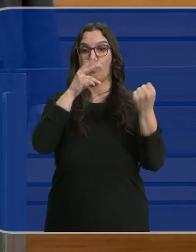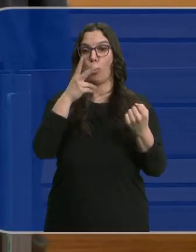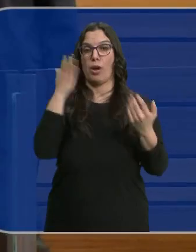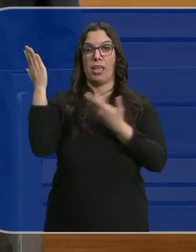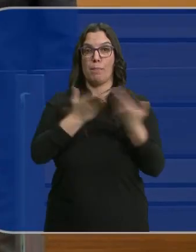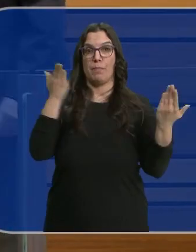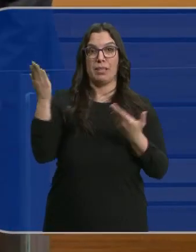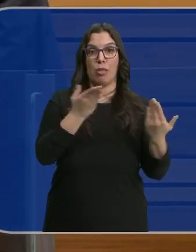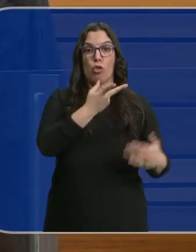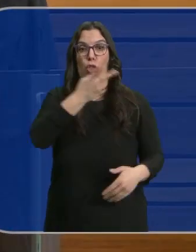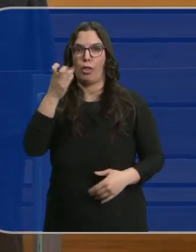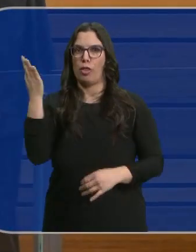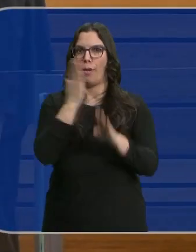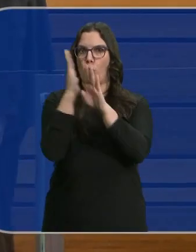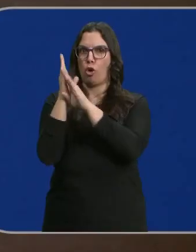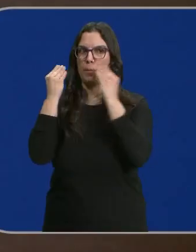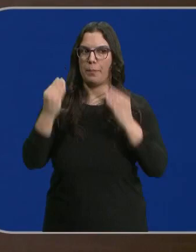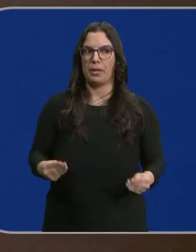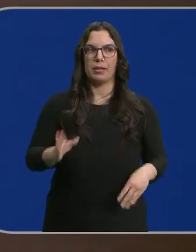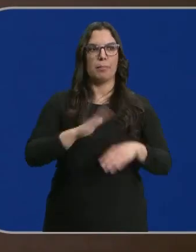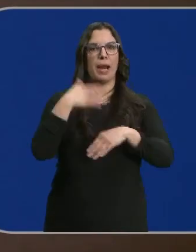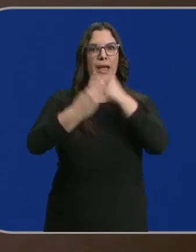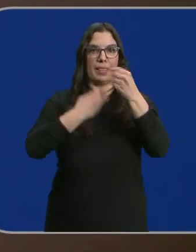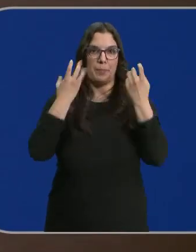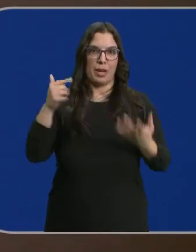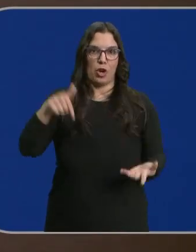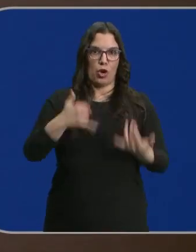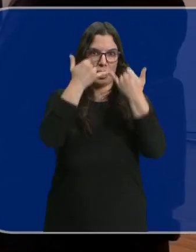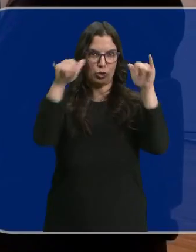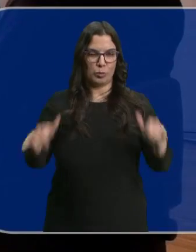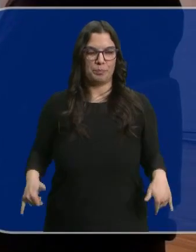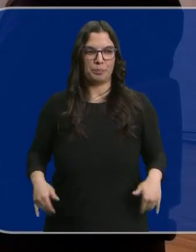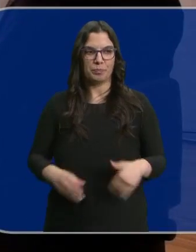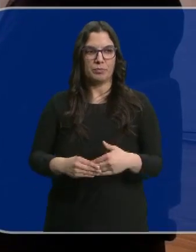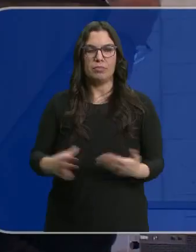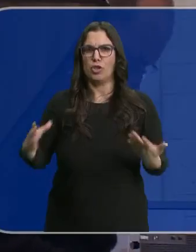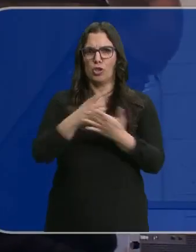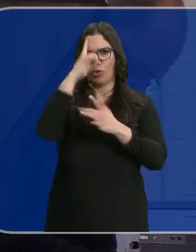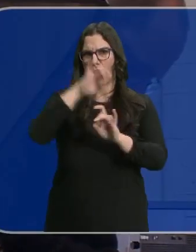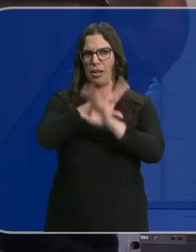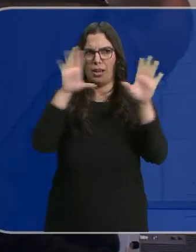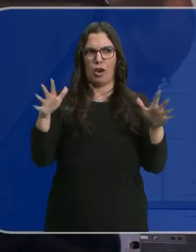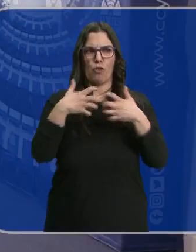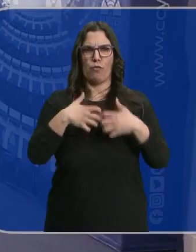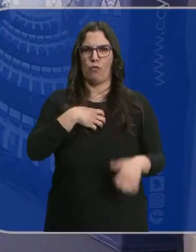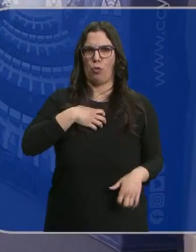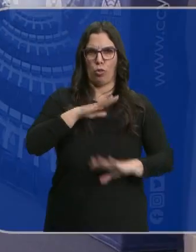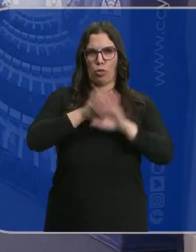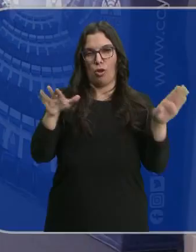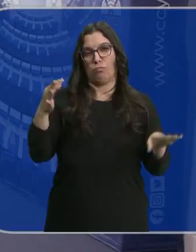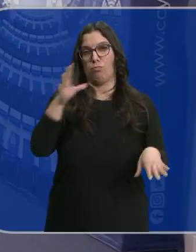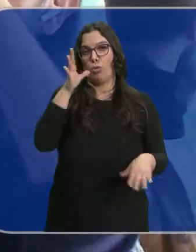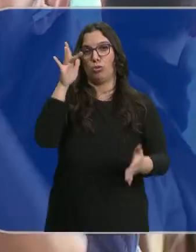200 invitados toca poner todo en orden. Para que se desarrolle bien el acto. Todos tienen bien clara su función. No es para menos